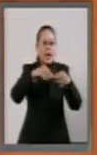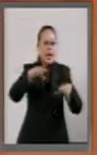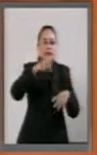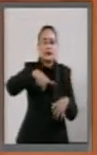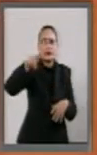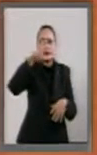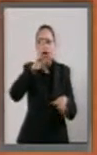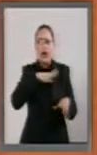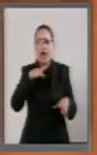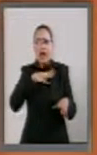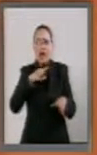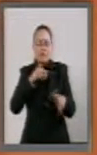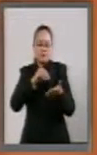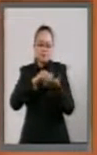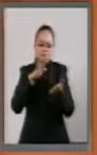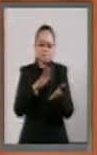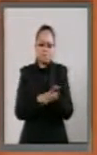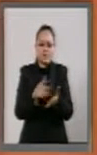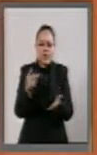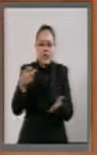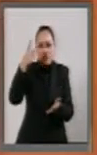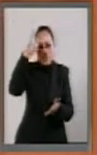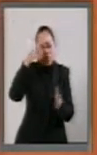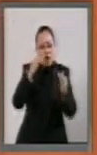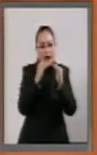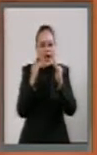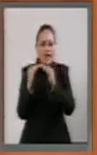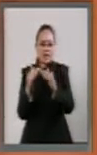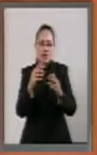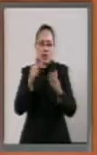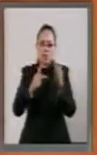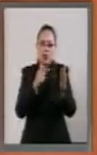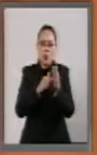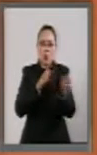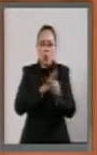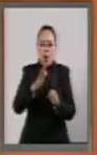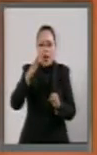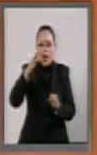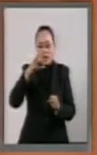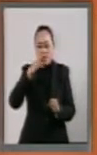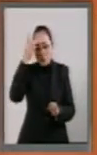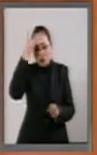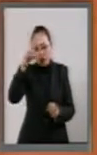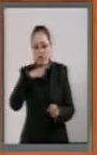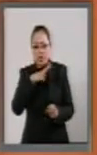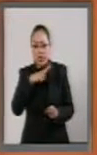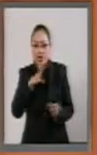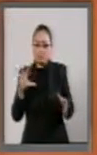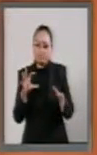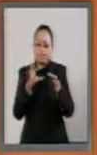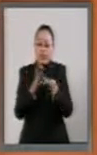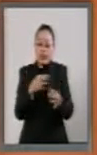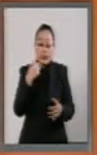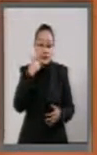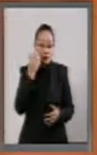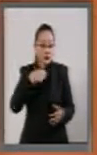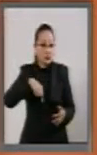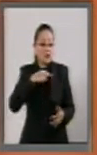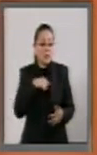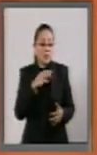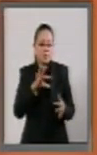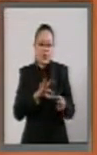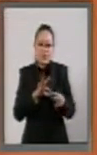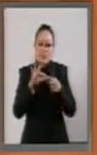patrimoniales donde se pierden con tantos y tantos millones de servidores públicos. Queremos tener uno